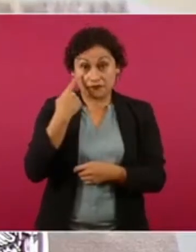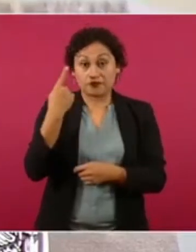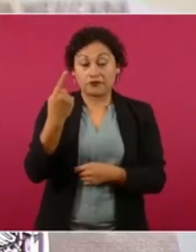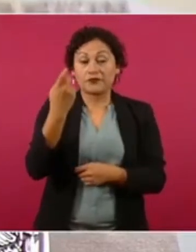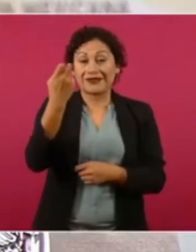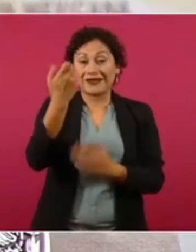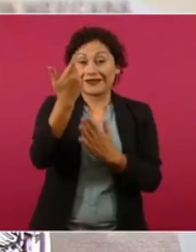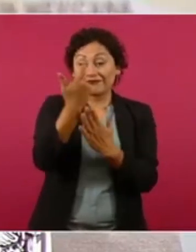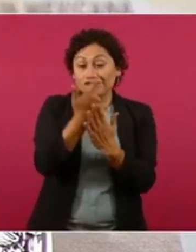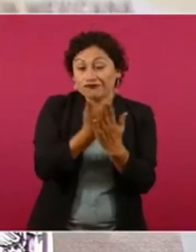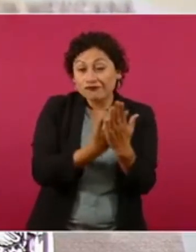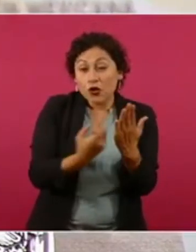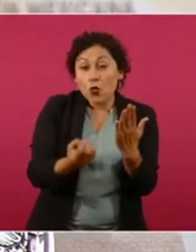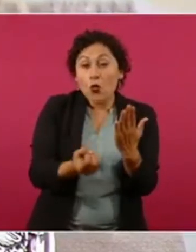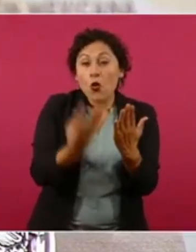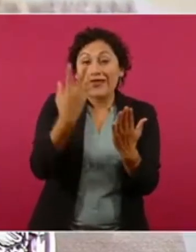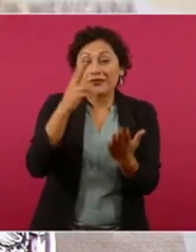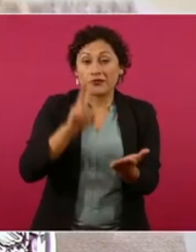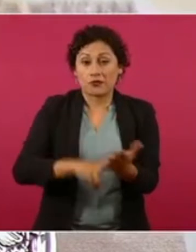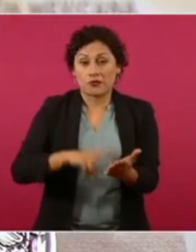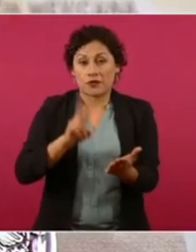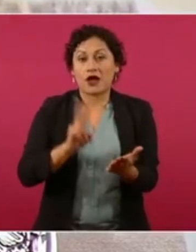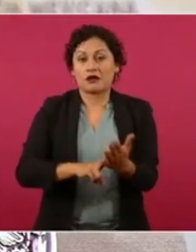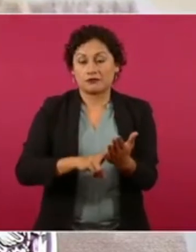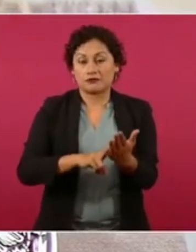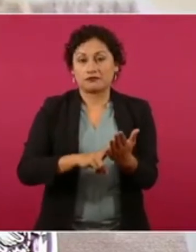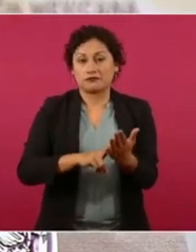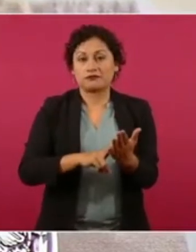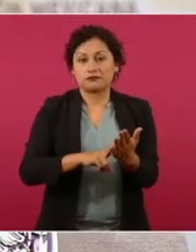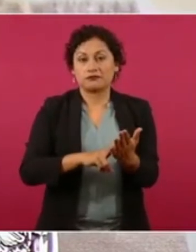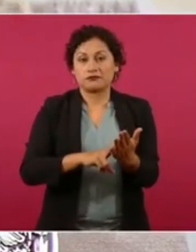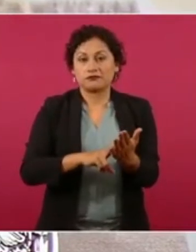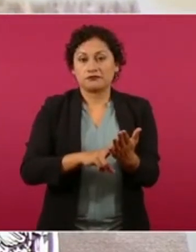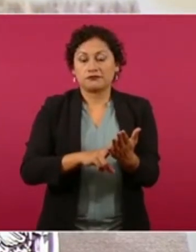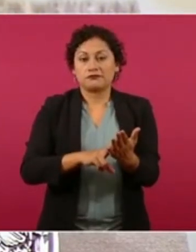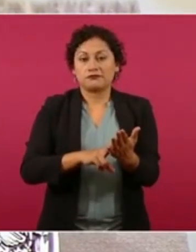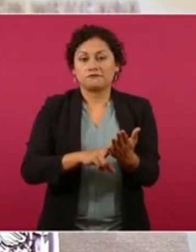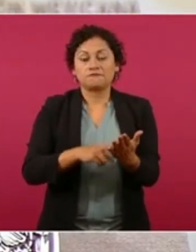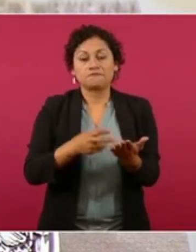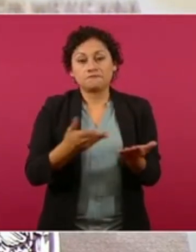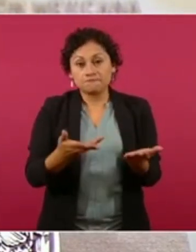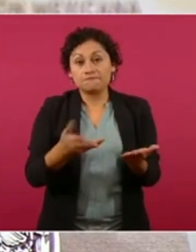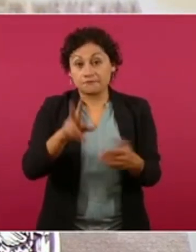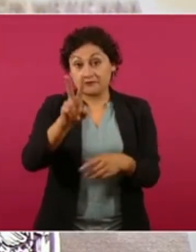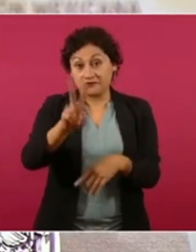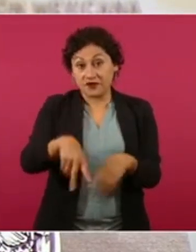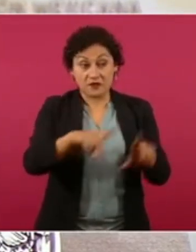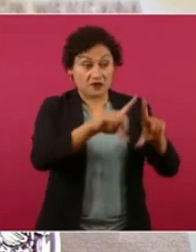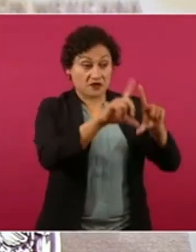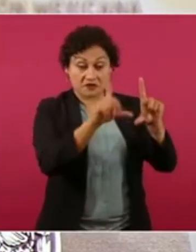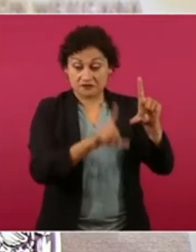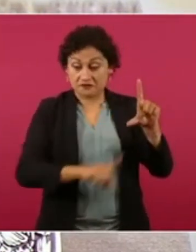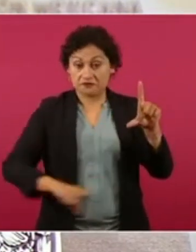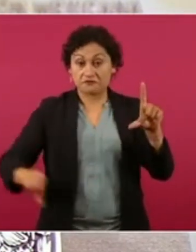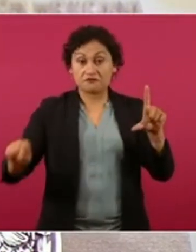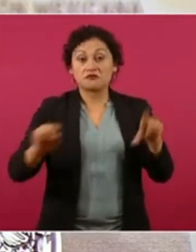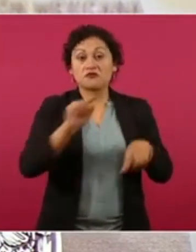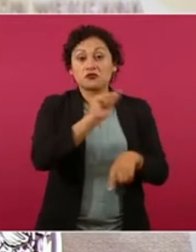en la mayoría de los casos está abajo